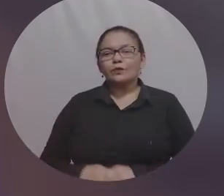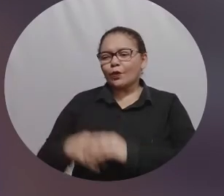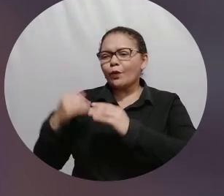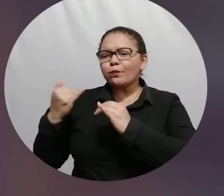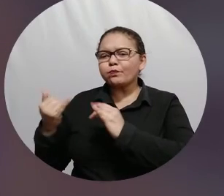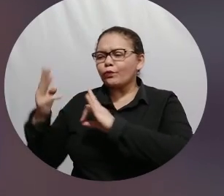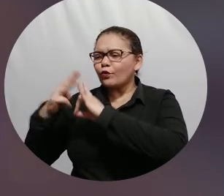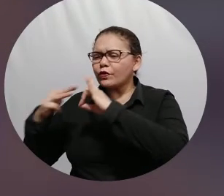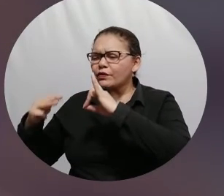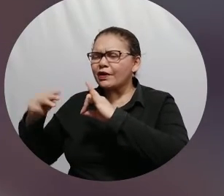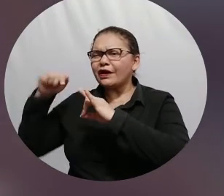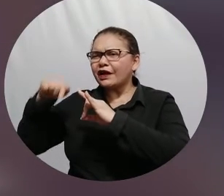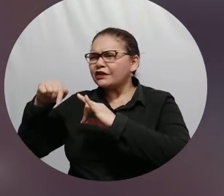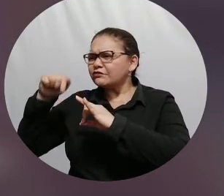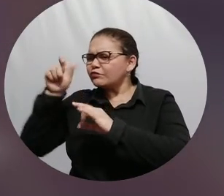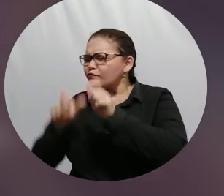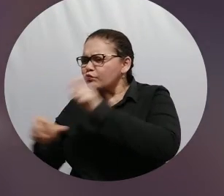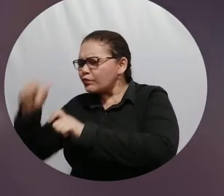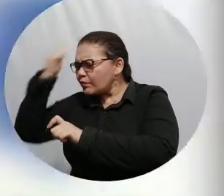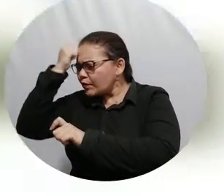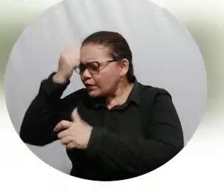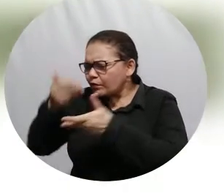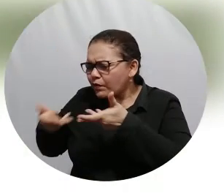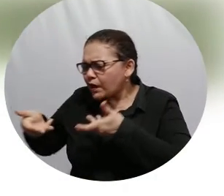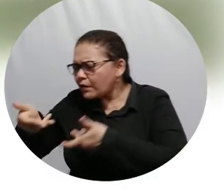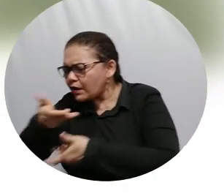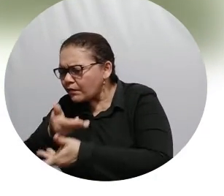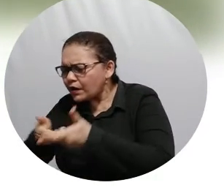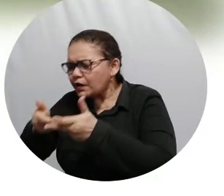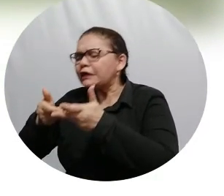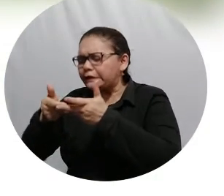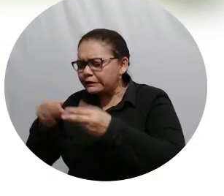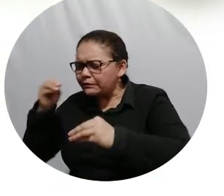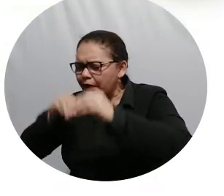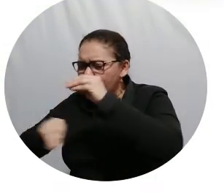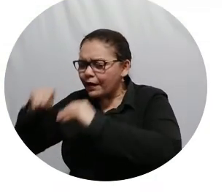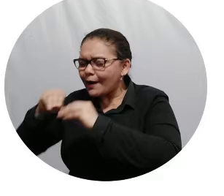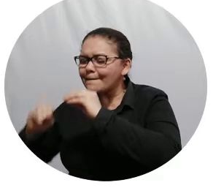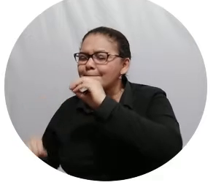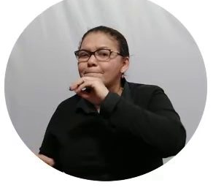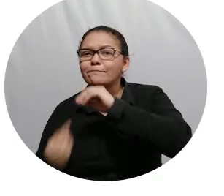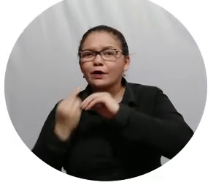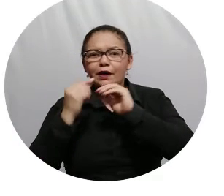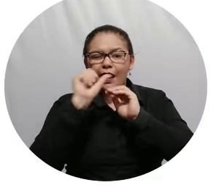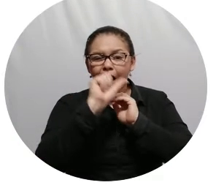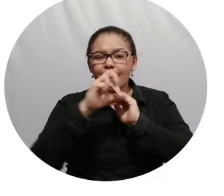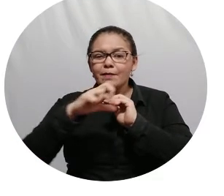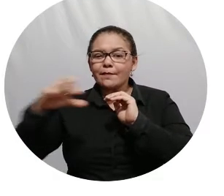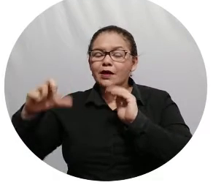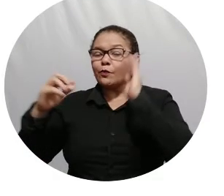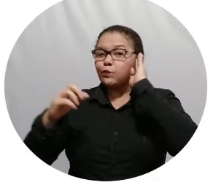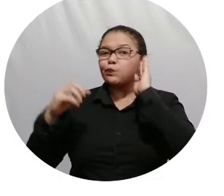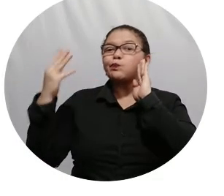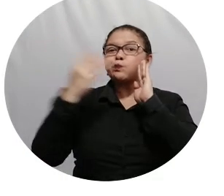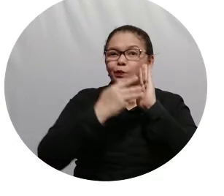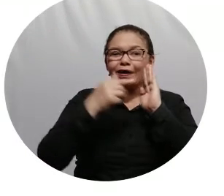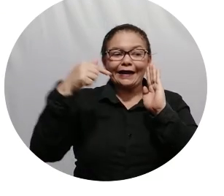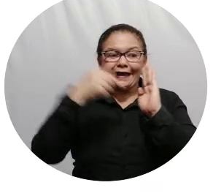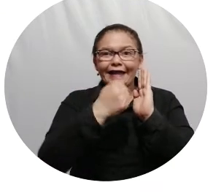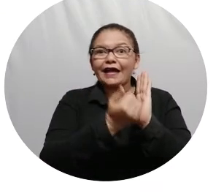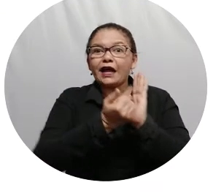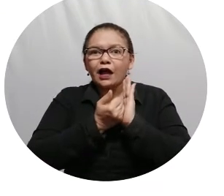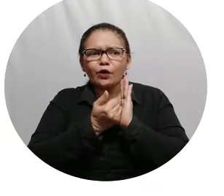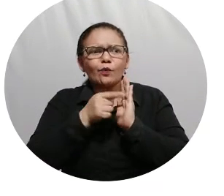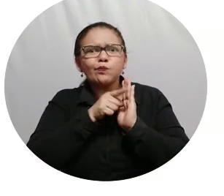En aras de mitigar el contagio de COVID-19, docentes de la Universidad del Magdalena desarrollaron una aplicación móvil que permite